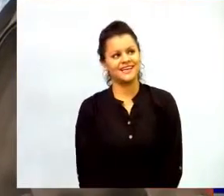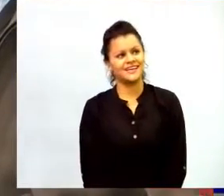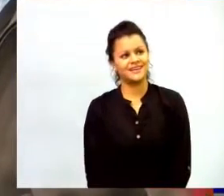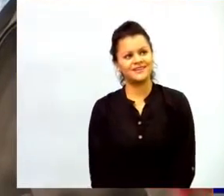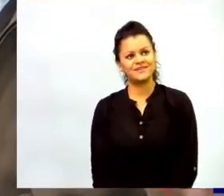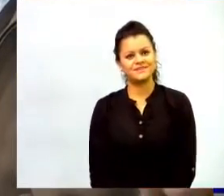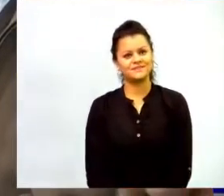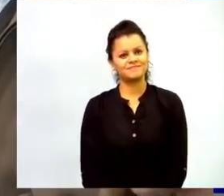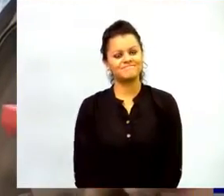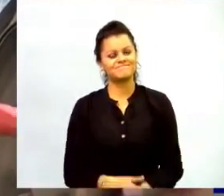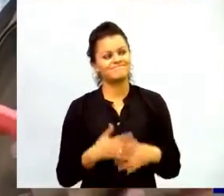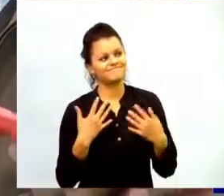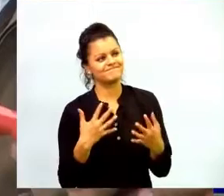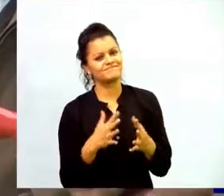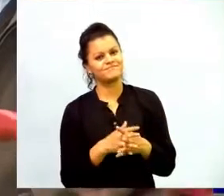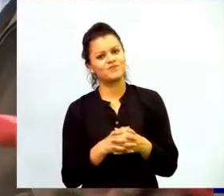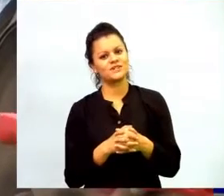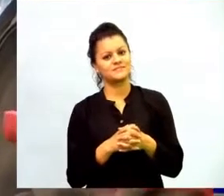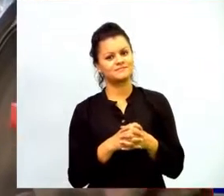pues yo creo que lo